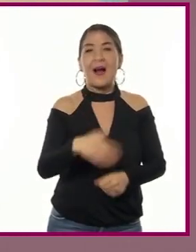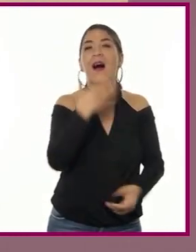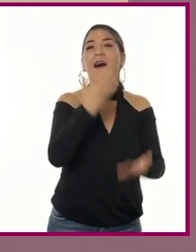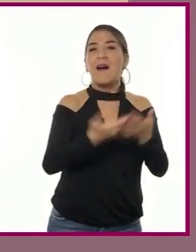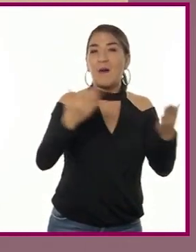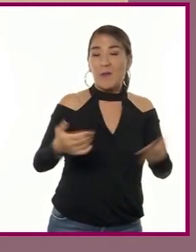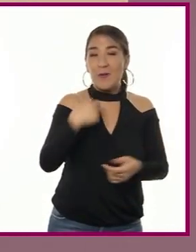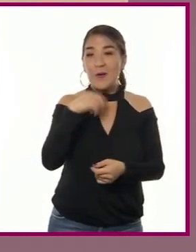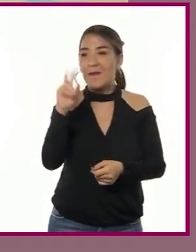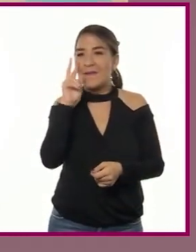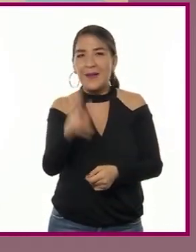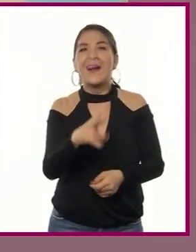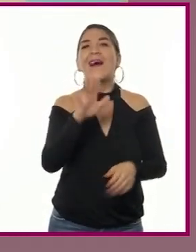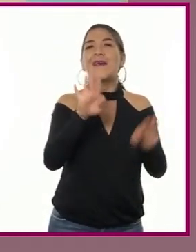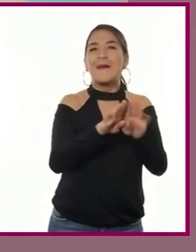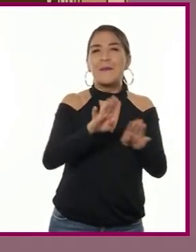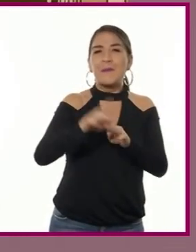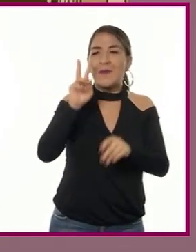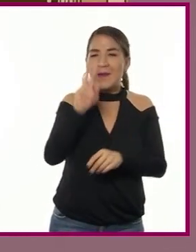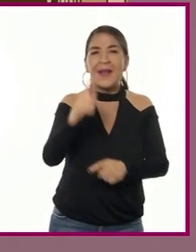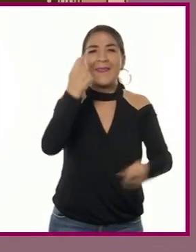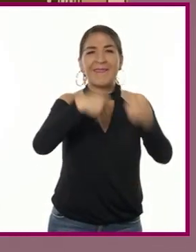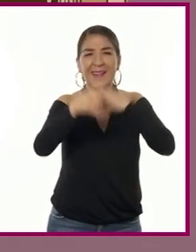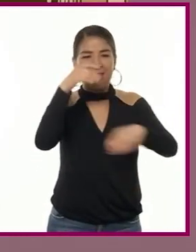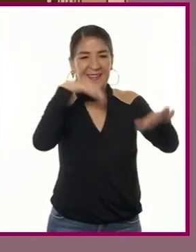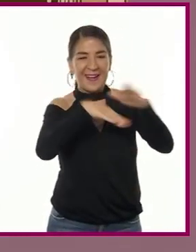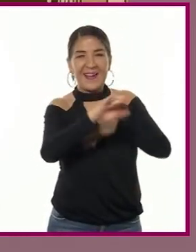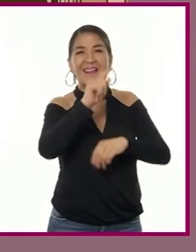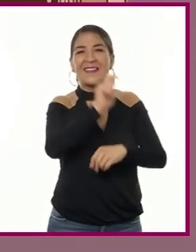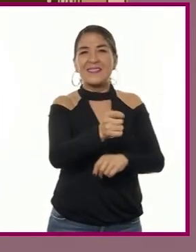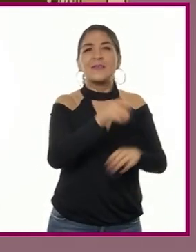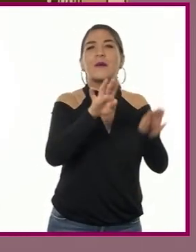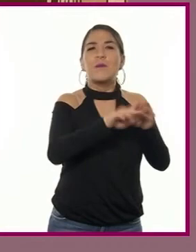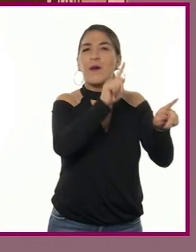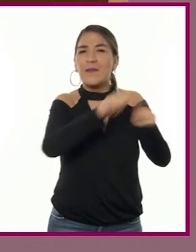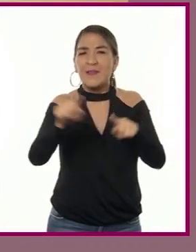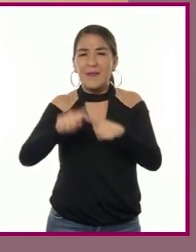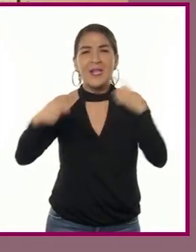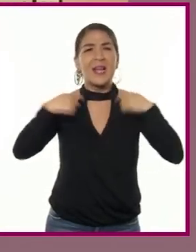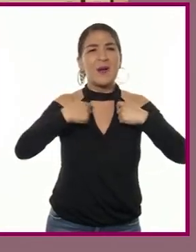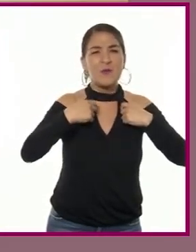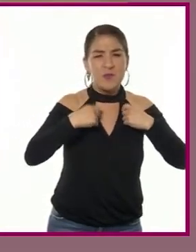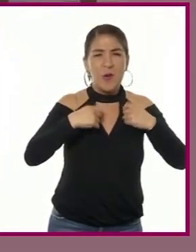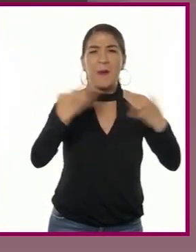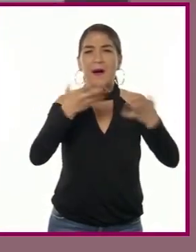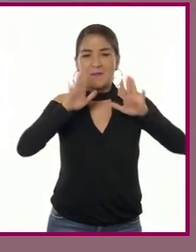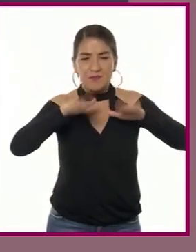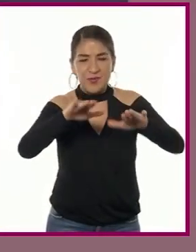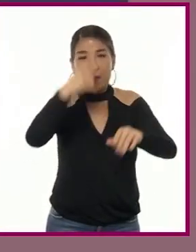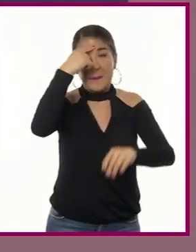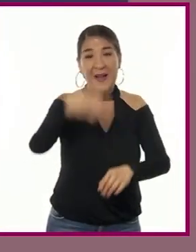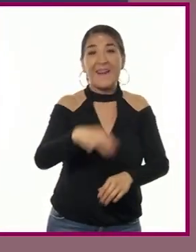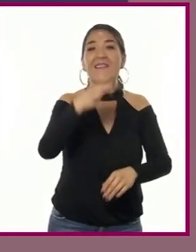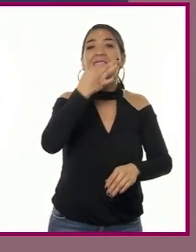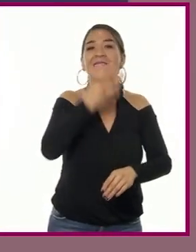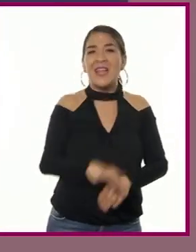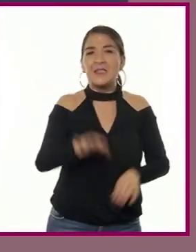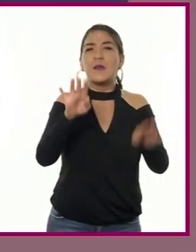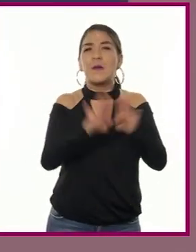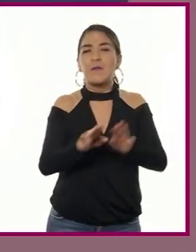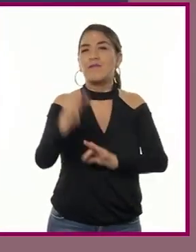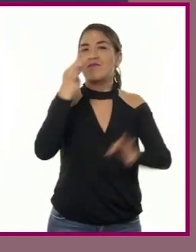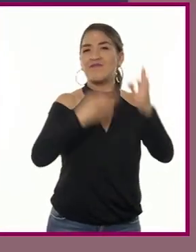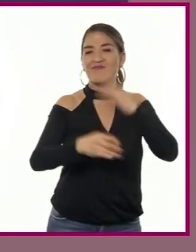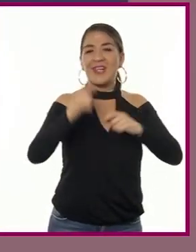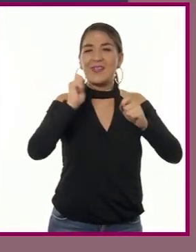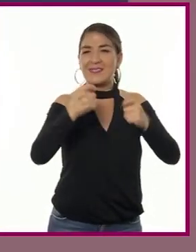tuve la oportunidad de observar en la tienda de mis padres las prendas que se diseñan para una fiesta de nobles españoles.